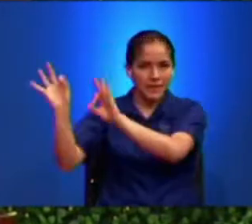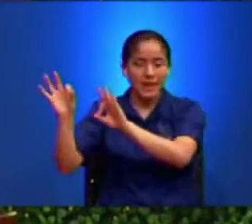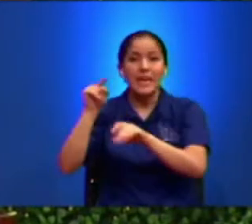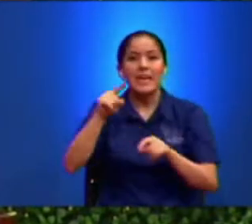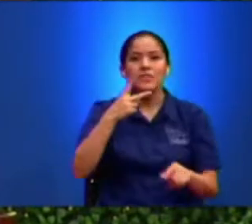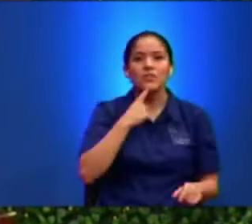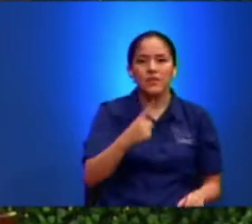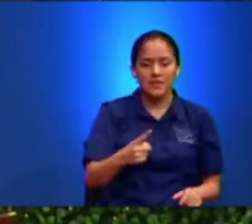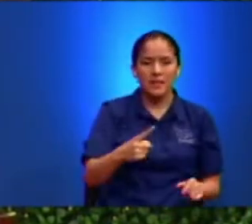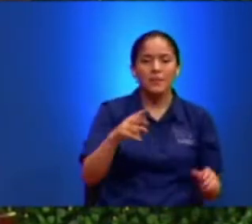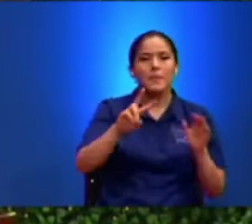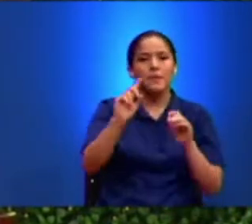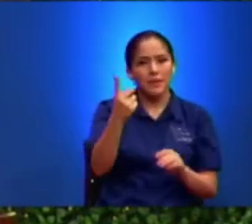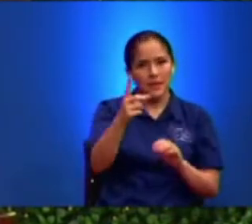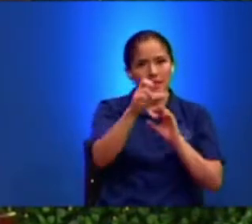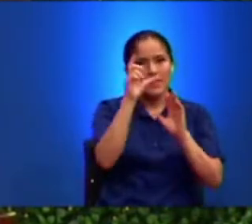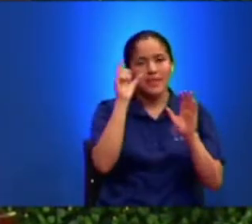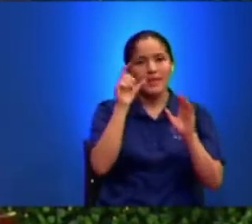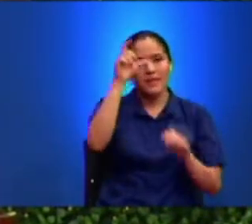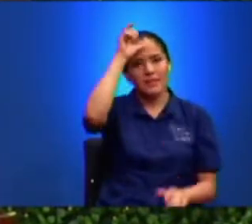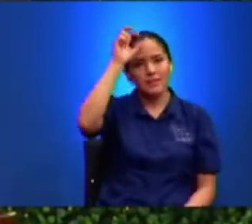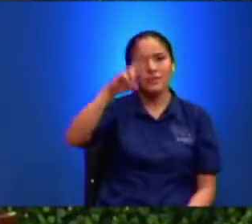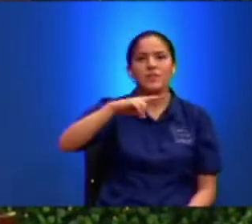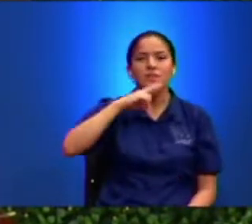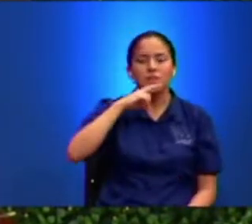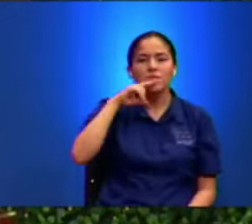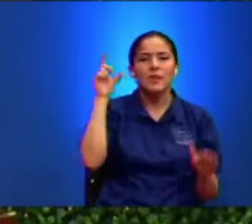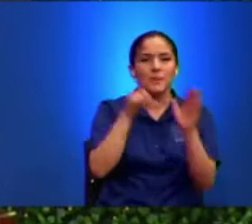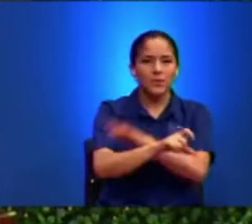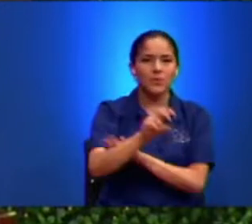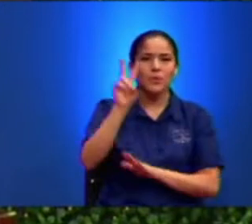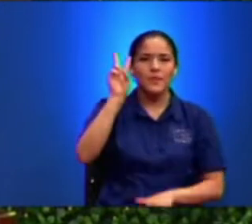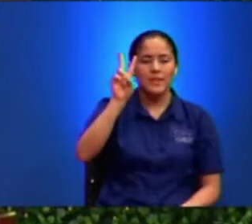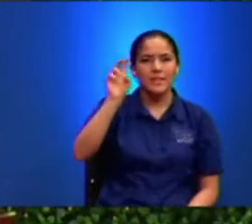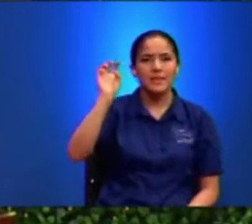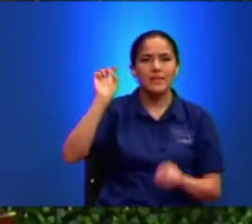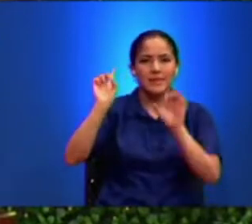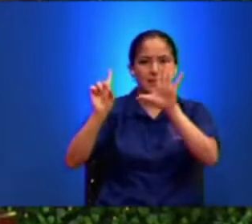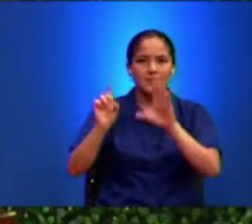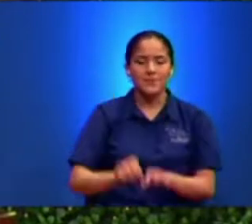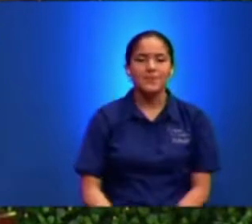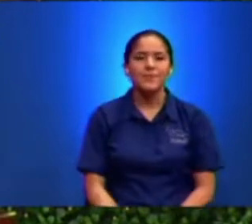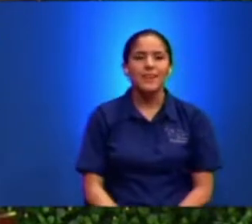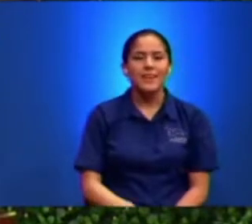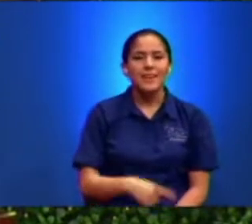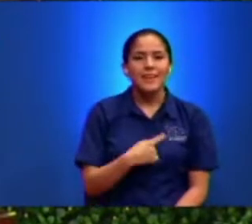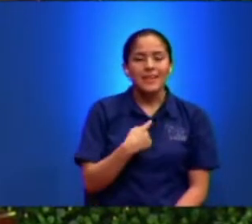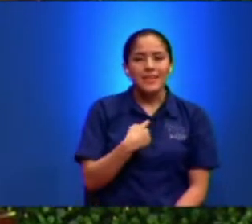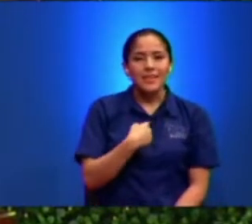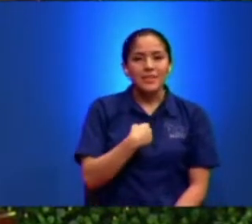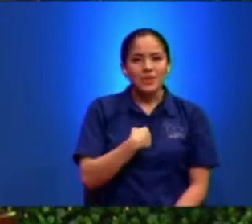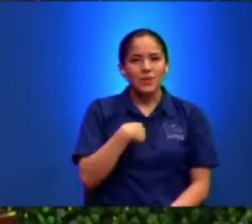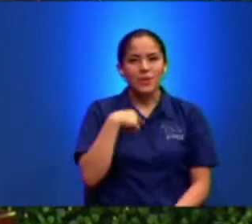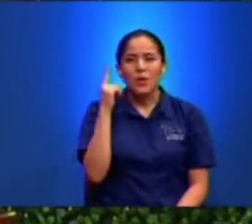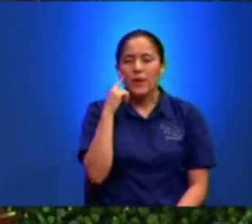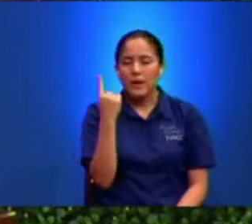dice 1 Corintios 11.26 Se lo voy a leer vamos a ver si lo tengo Si lo tengo que tener a la mano acá